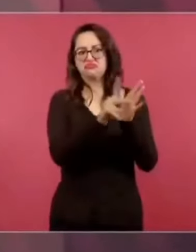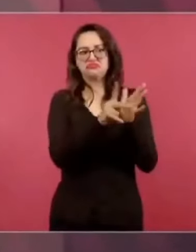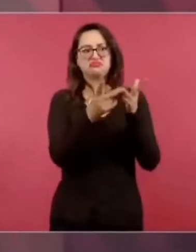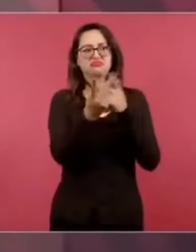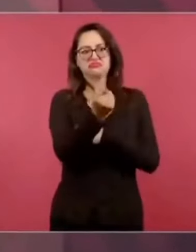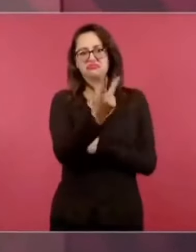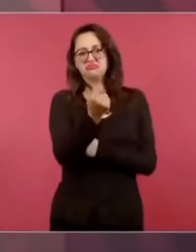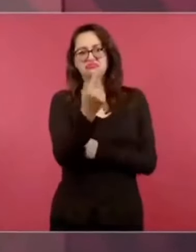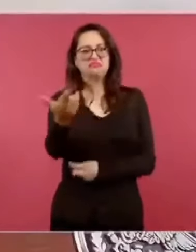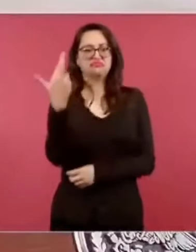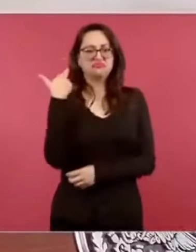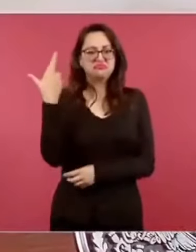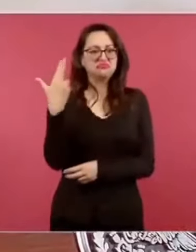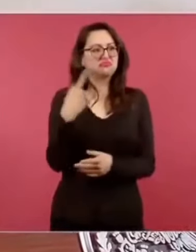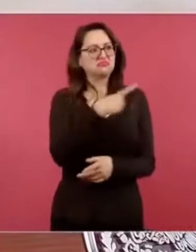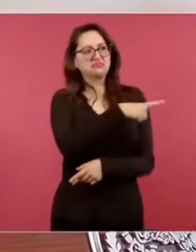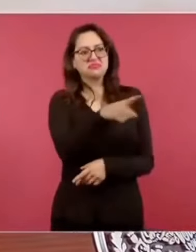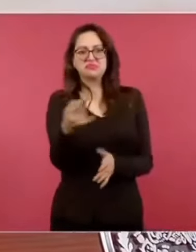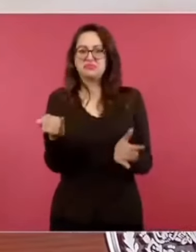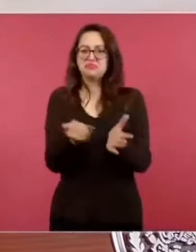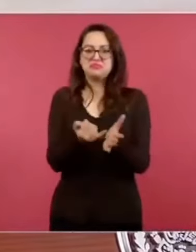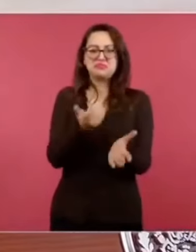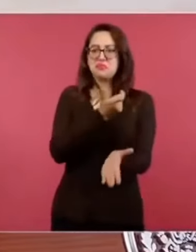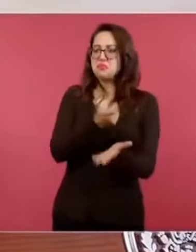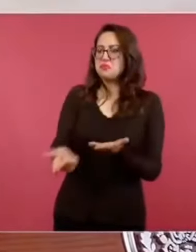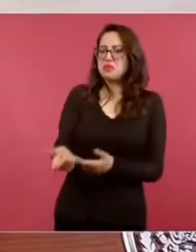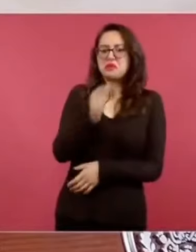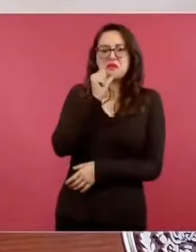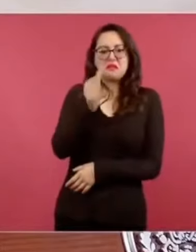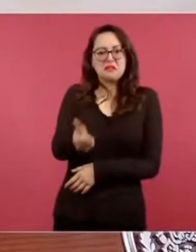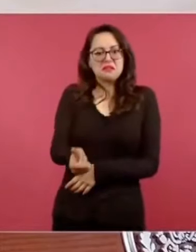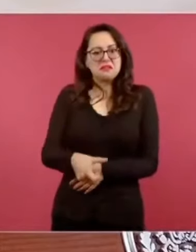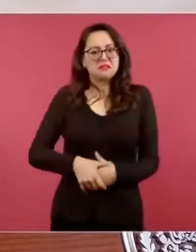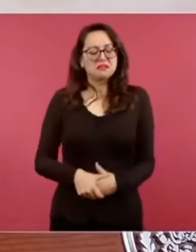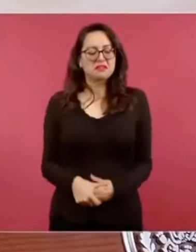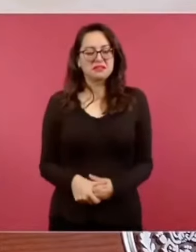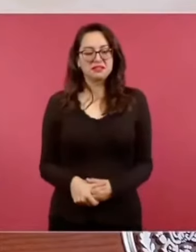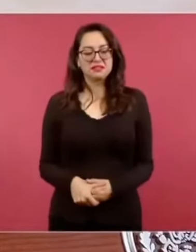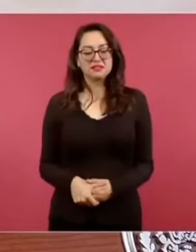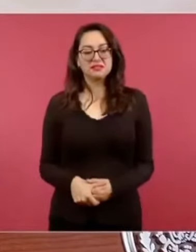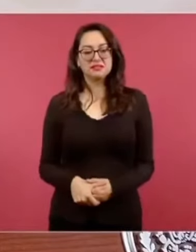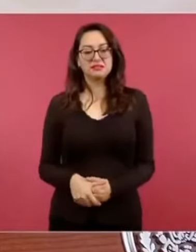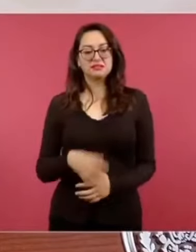imagen? Que incluso, ya lo hemos dicho,